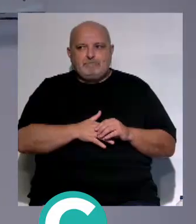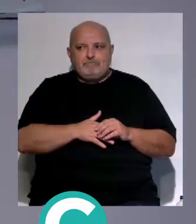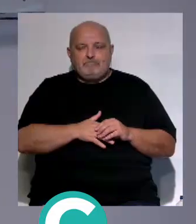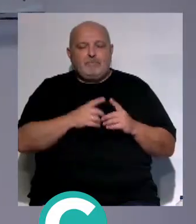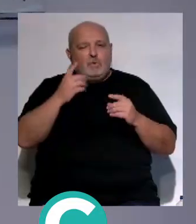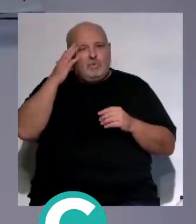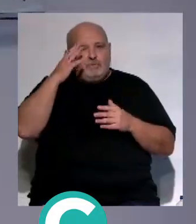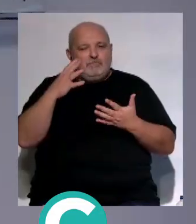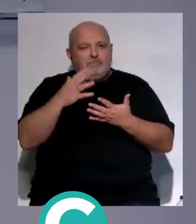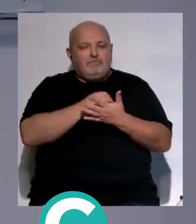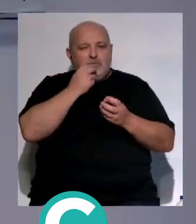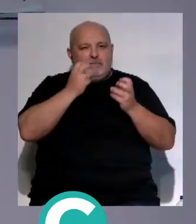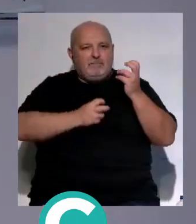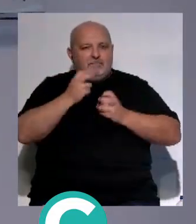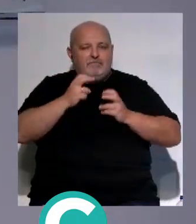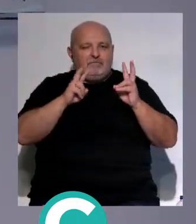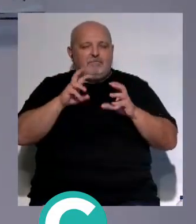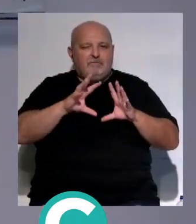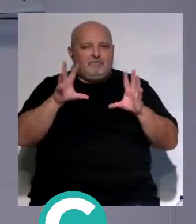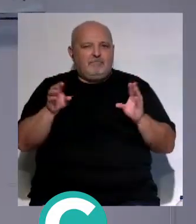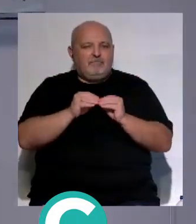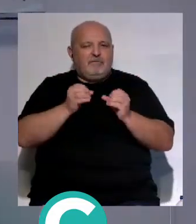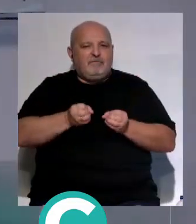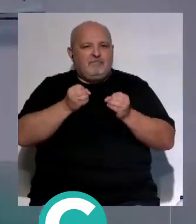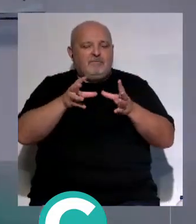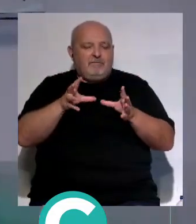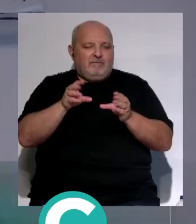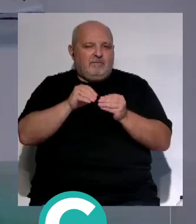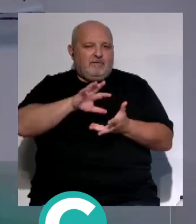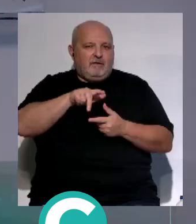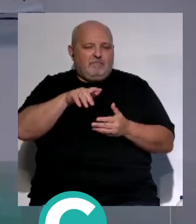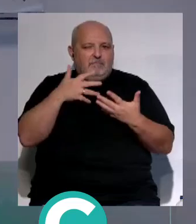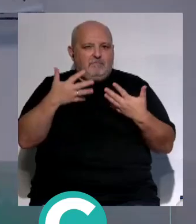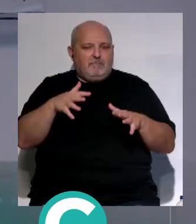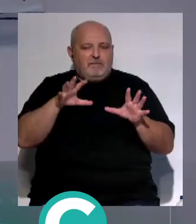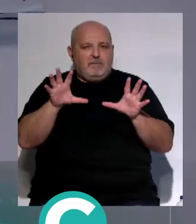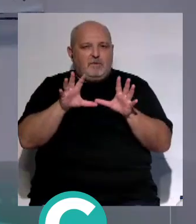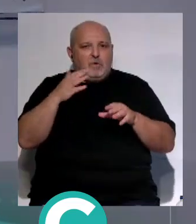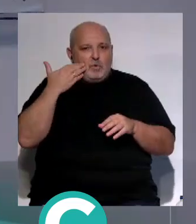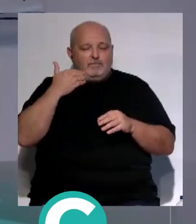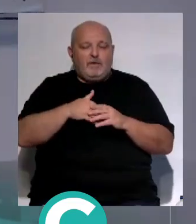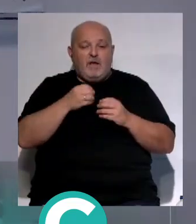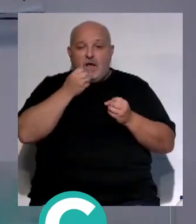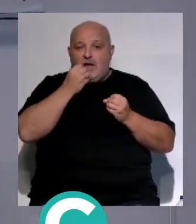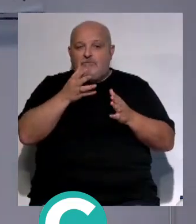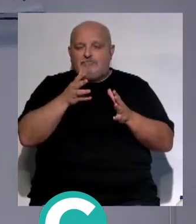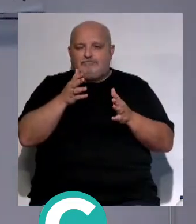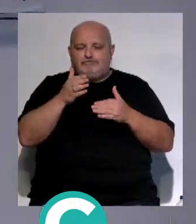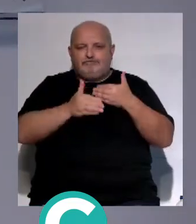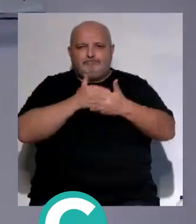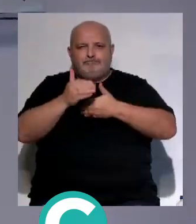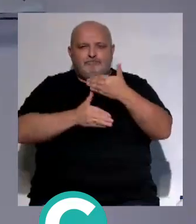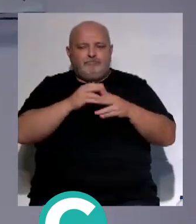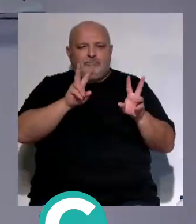Un saludo, nuestra bienvenida a este repaso por la información local de este miércoles 10 de julio. Enseguida les ampliamos